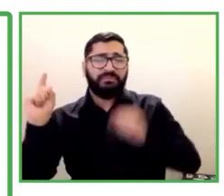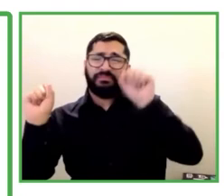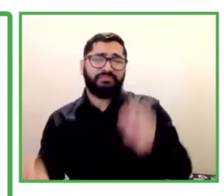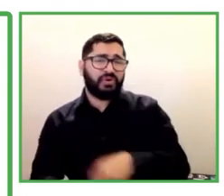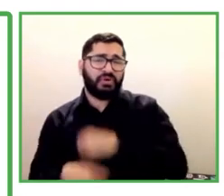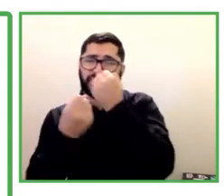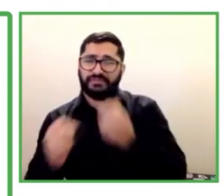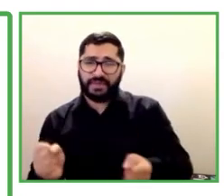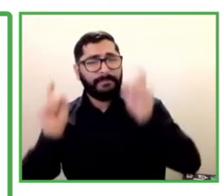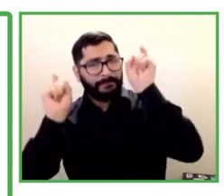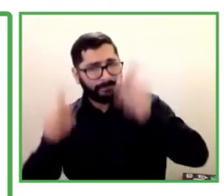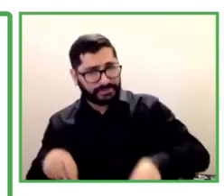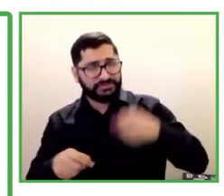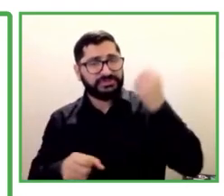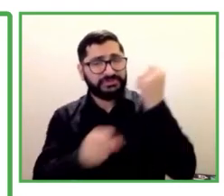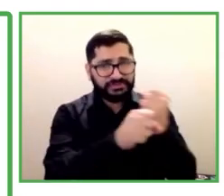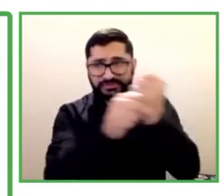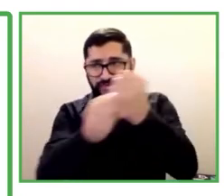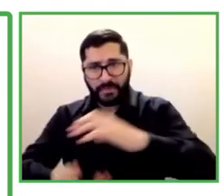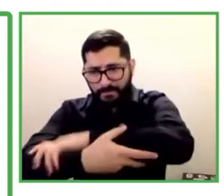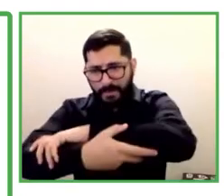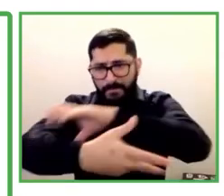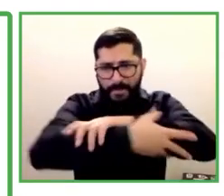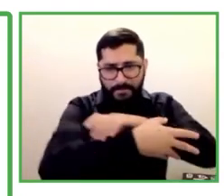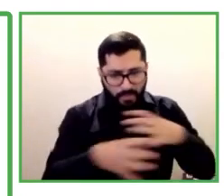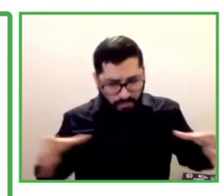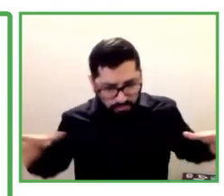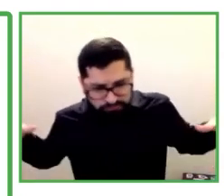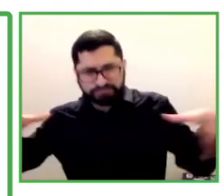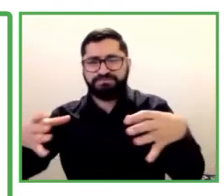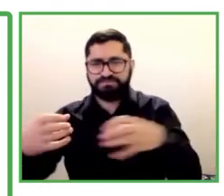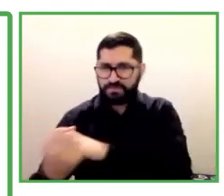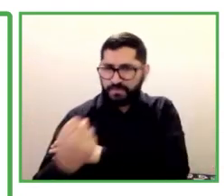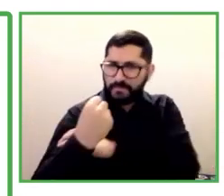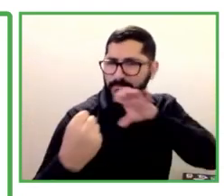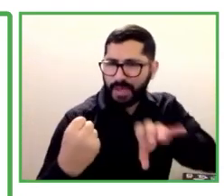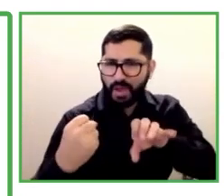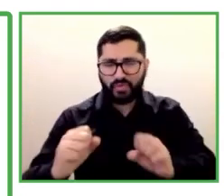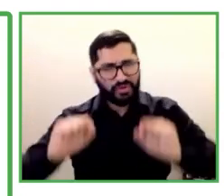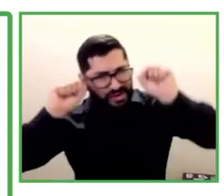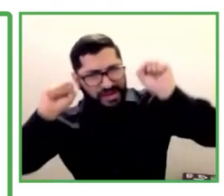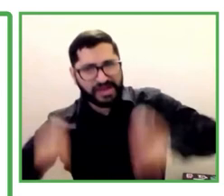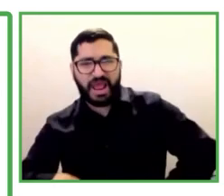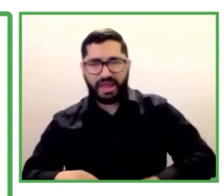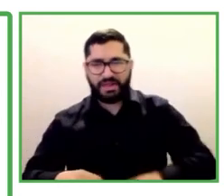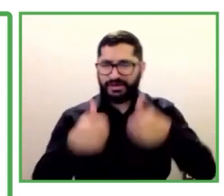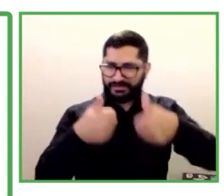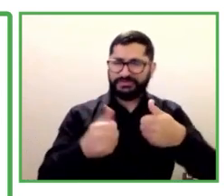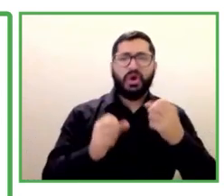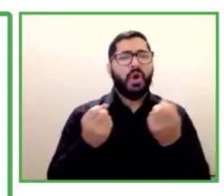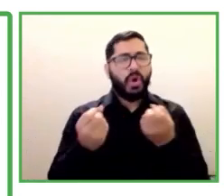competencias juntas y así crear un mundo inclusivo. Muchas gracias.